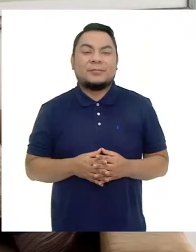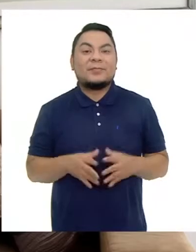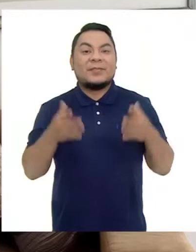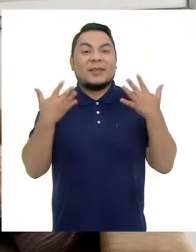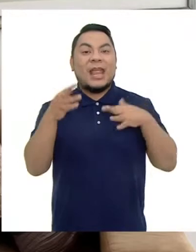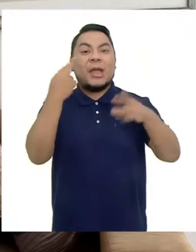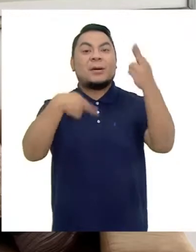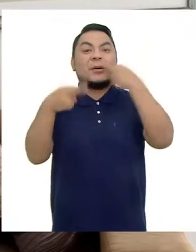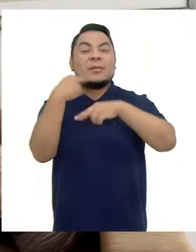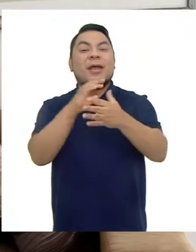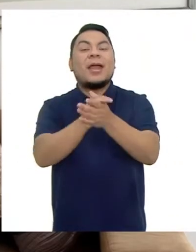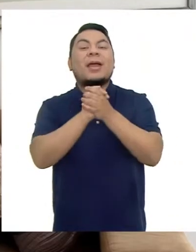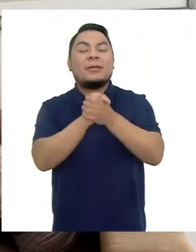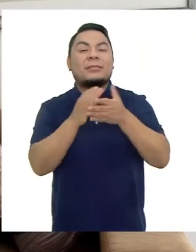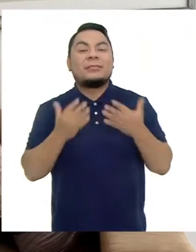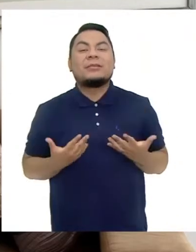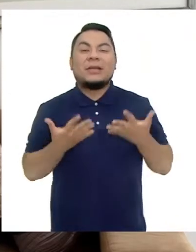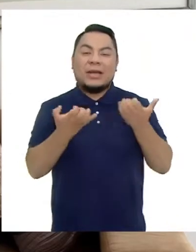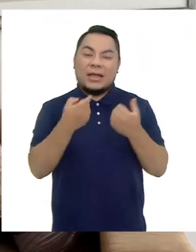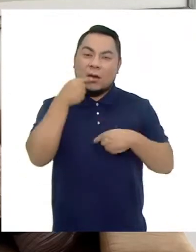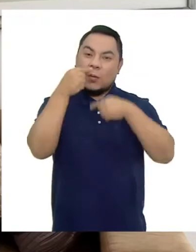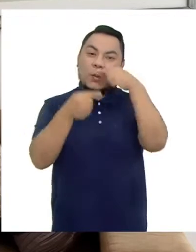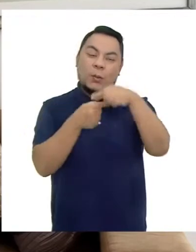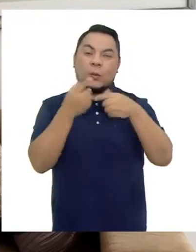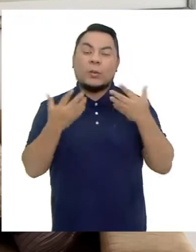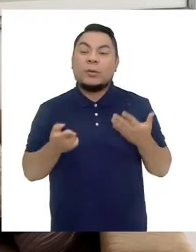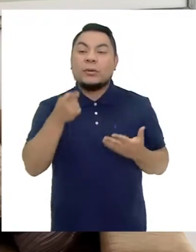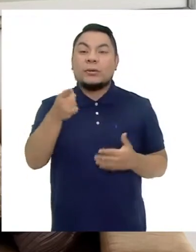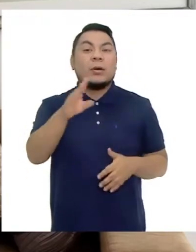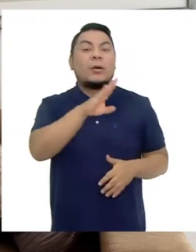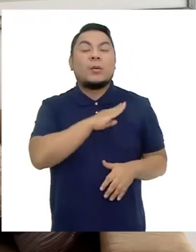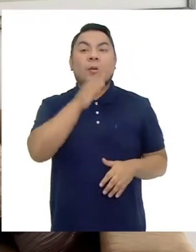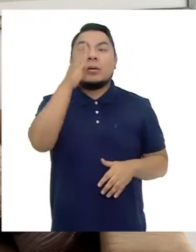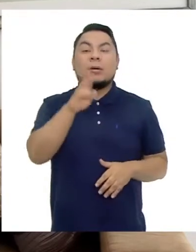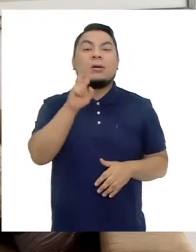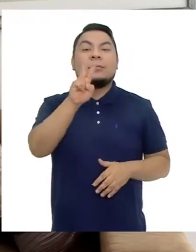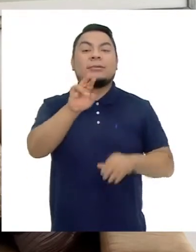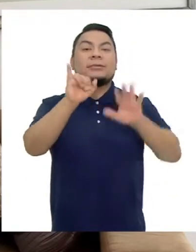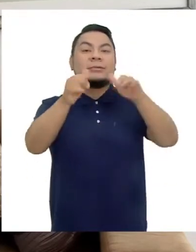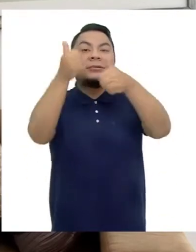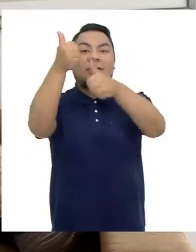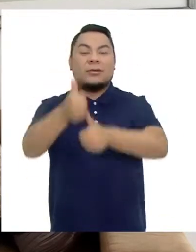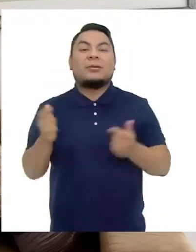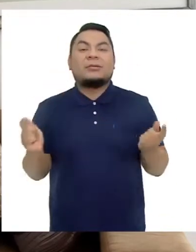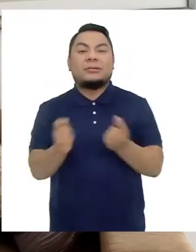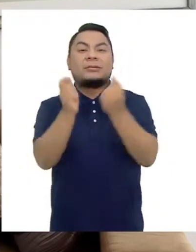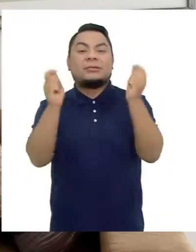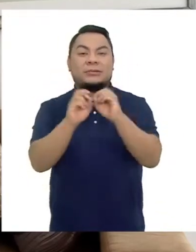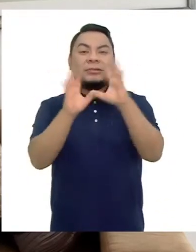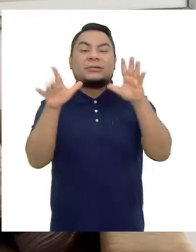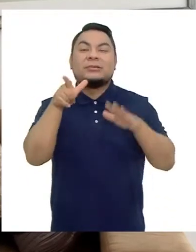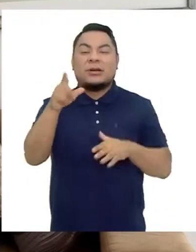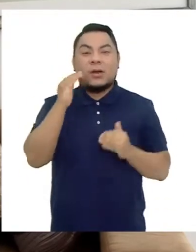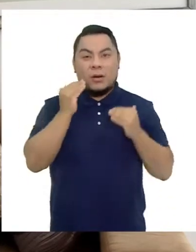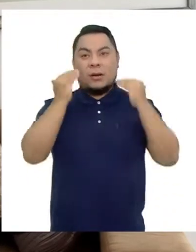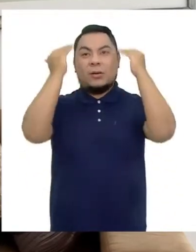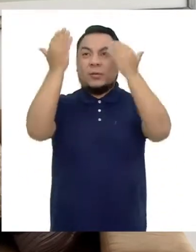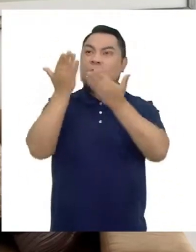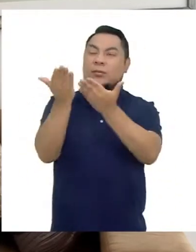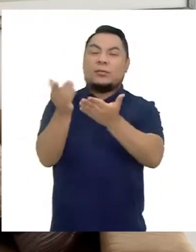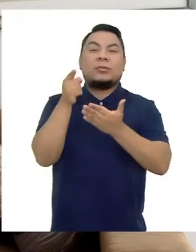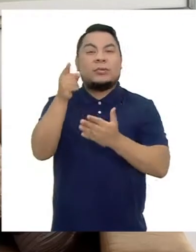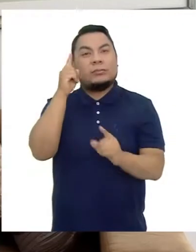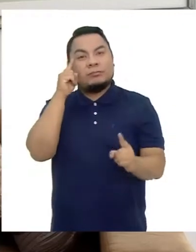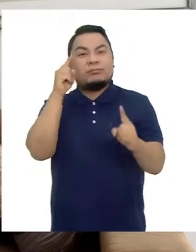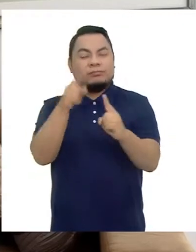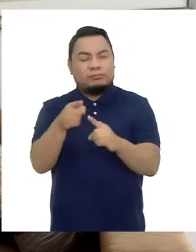Ya estamos de regreso amigos Y queremos contarles que el jueves 26 de agosto se celebró el Día Nacional del Adulto Mayor